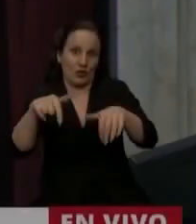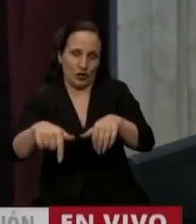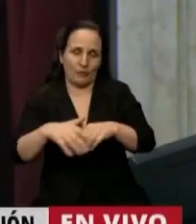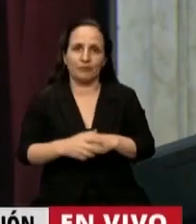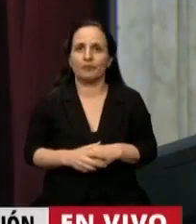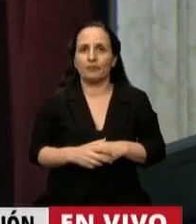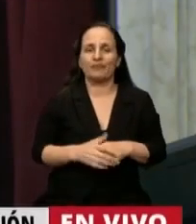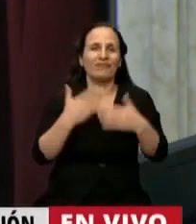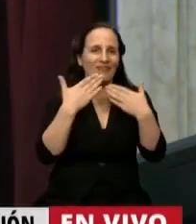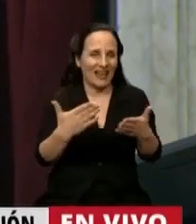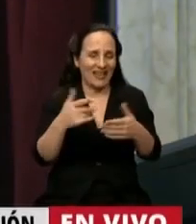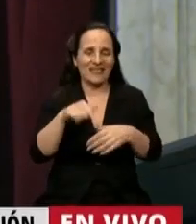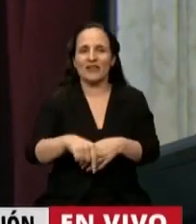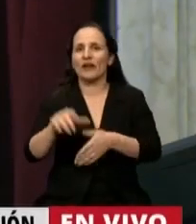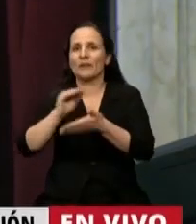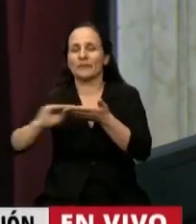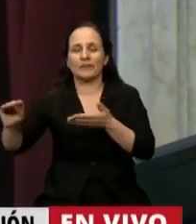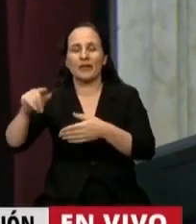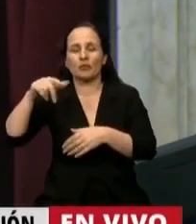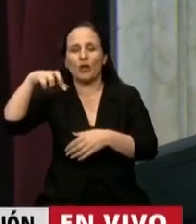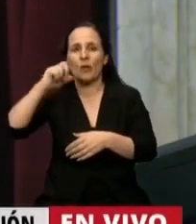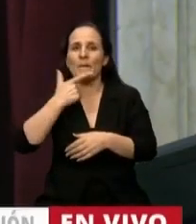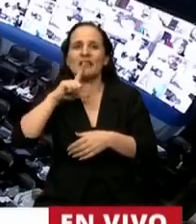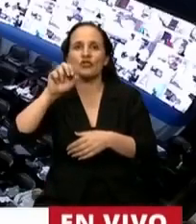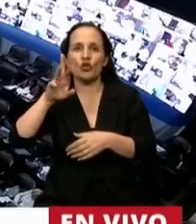El uso de la palabra del diputado Luis Mario Pastori.